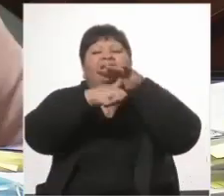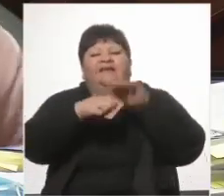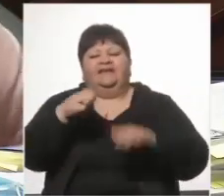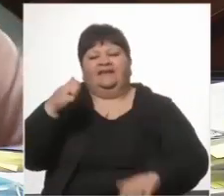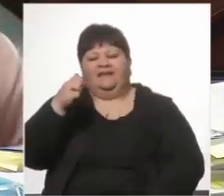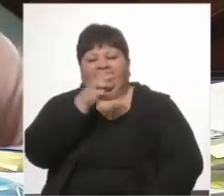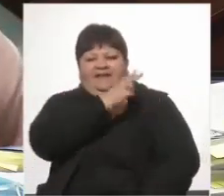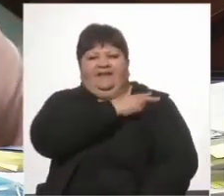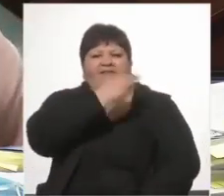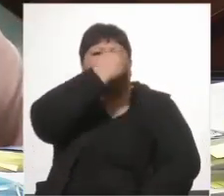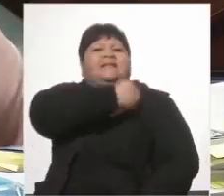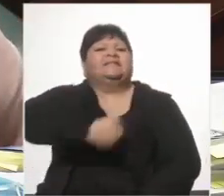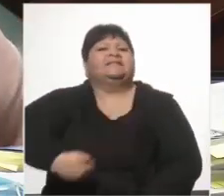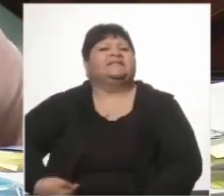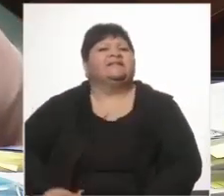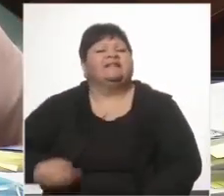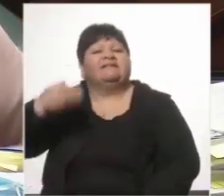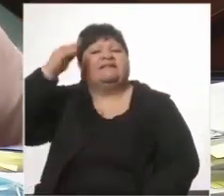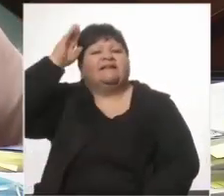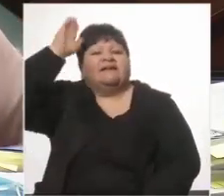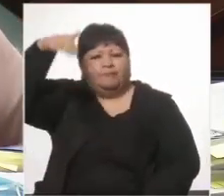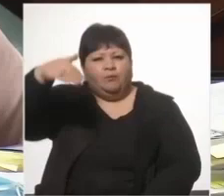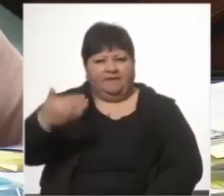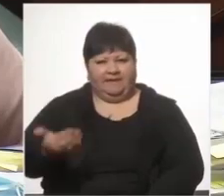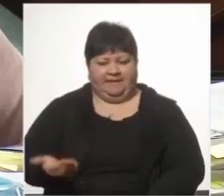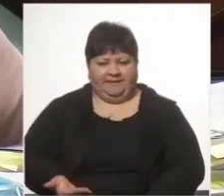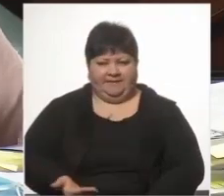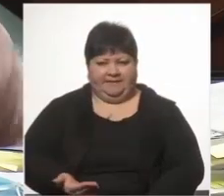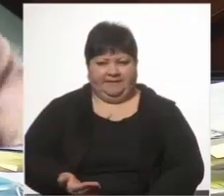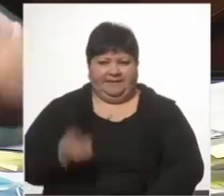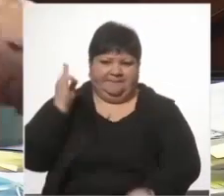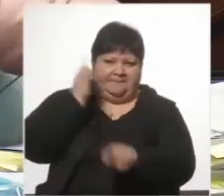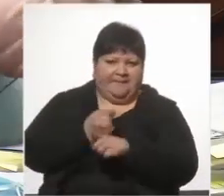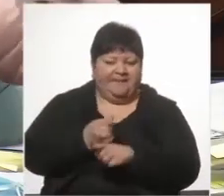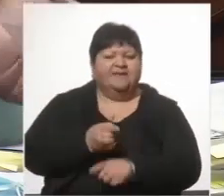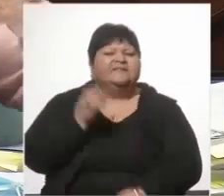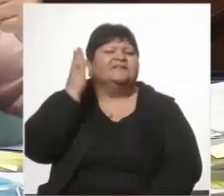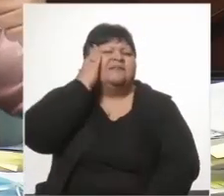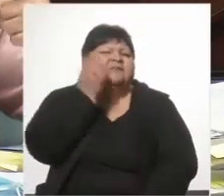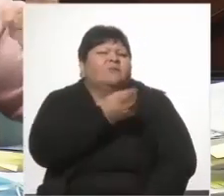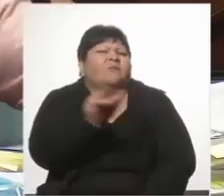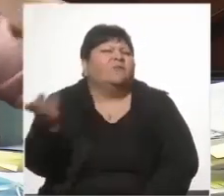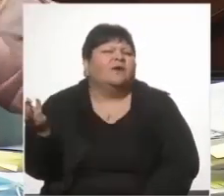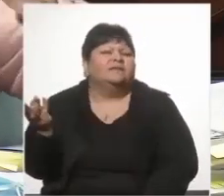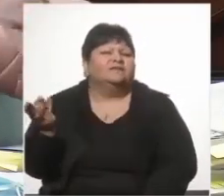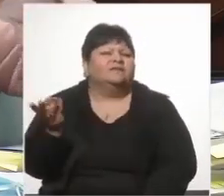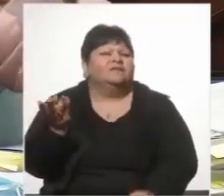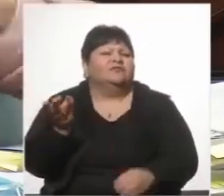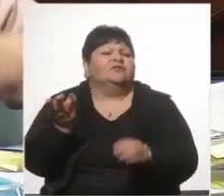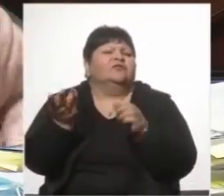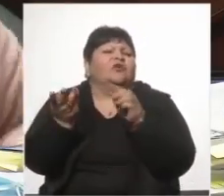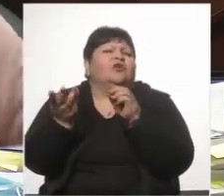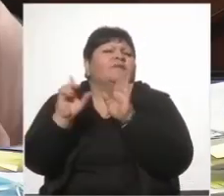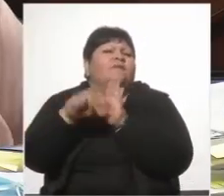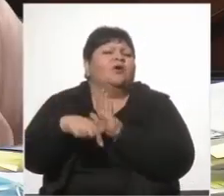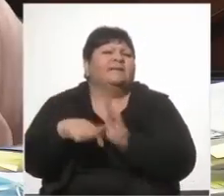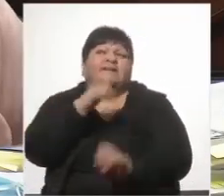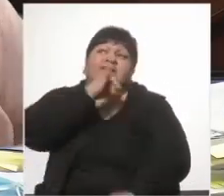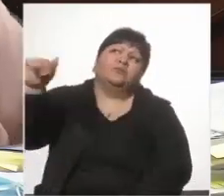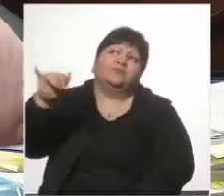el presidente de la república ¿sabe cuánto se demora para hacer una denuncia penal?